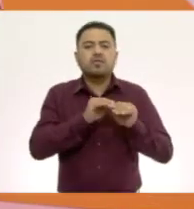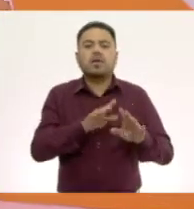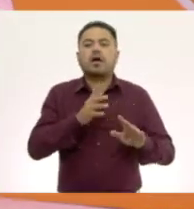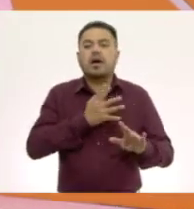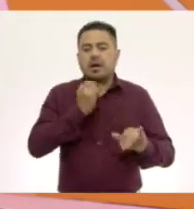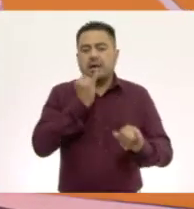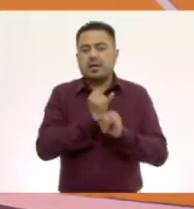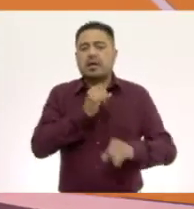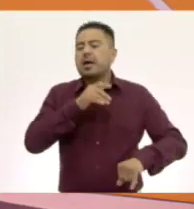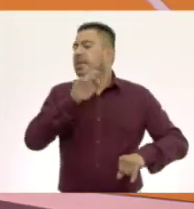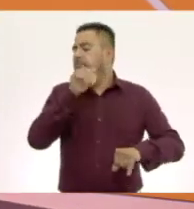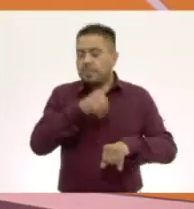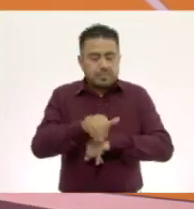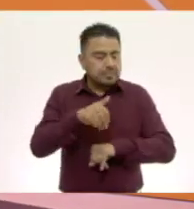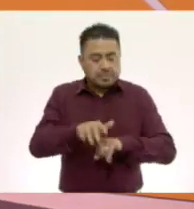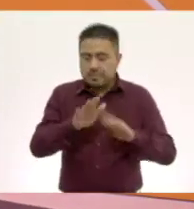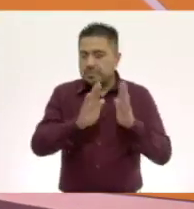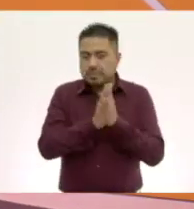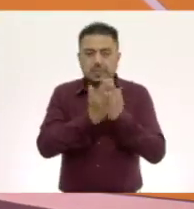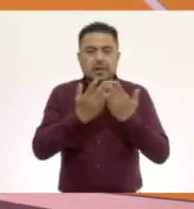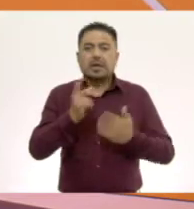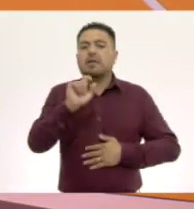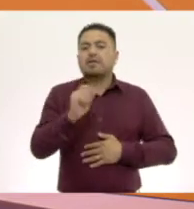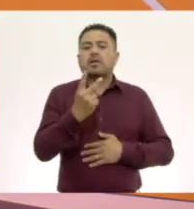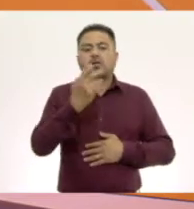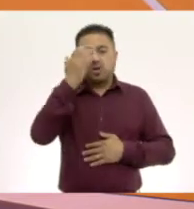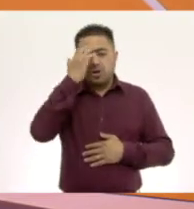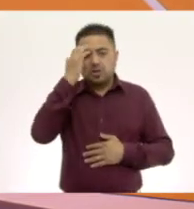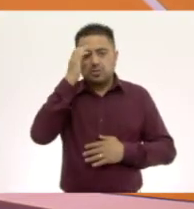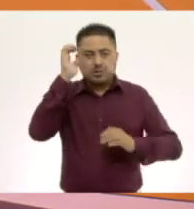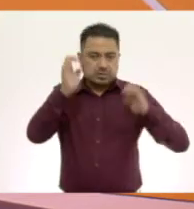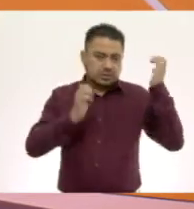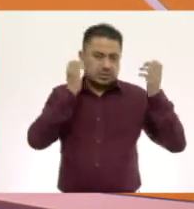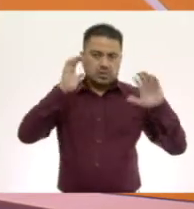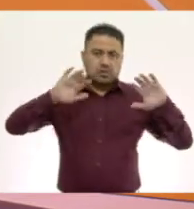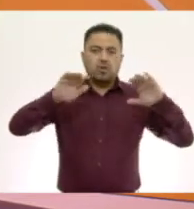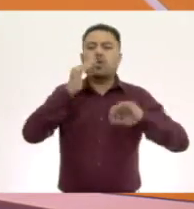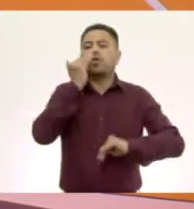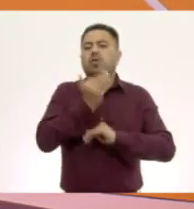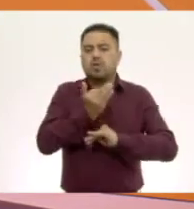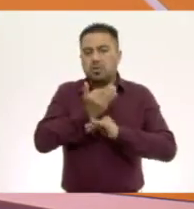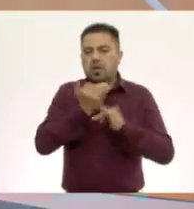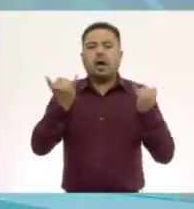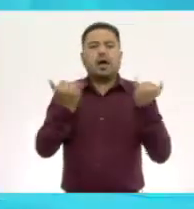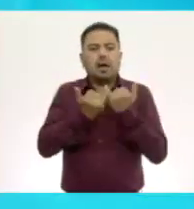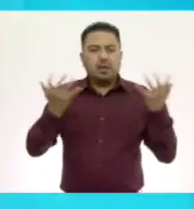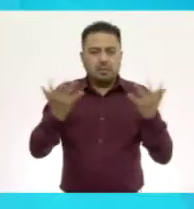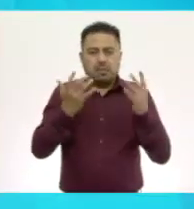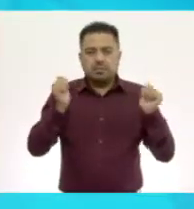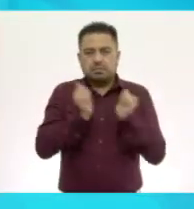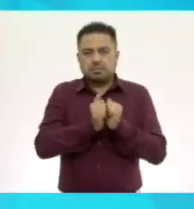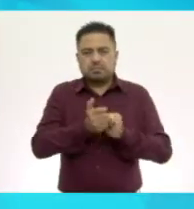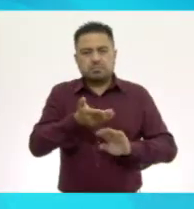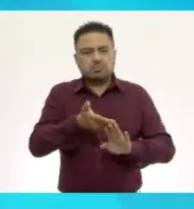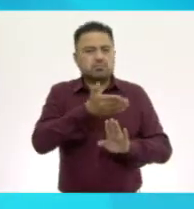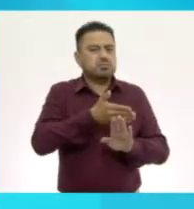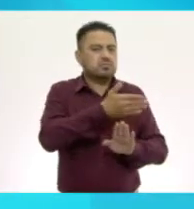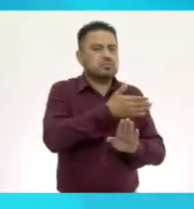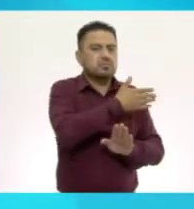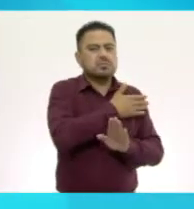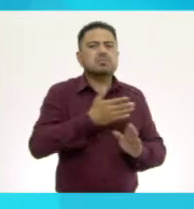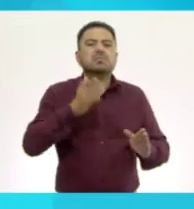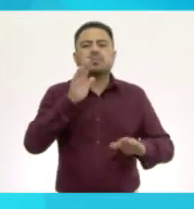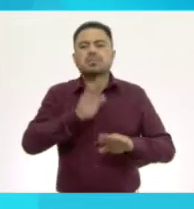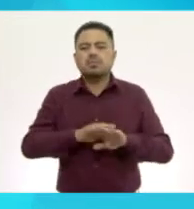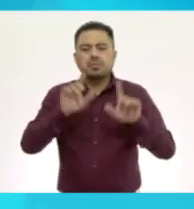página 22 de su libro de texto, Conocimiento del Medio. Hoy vamos a hacer igual que en las sesiones anteriores, un